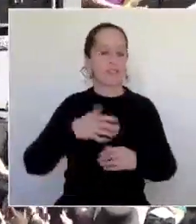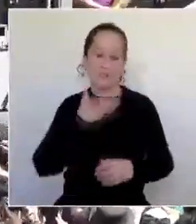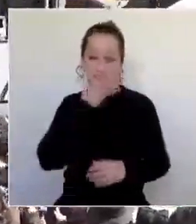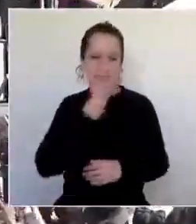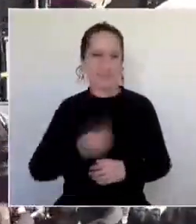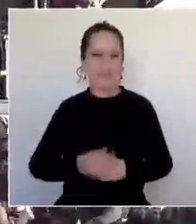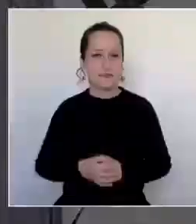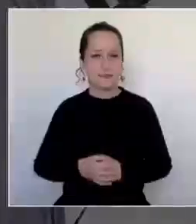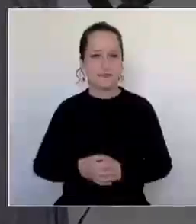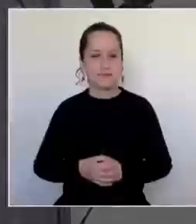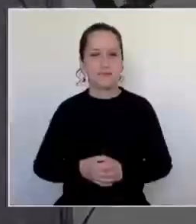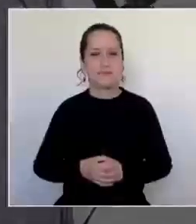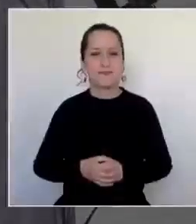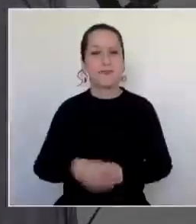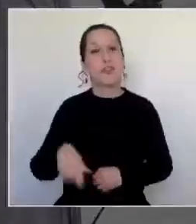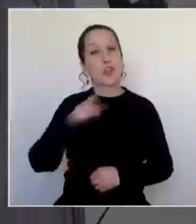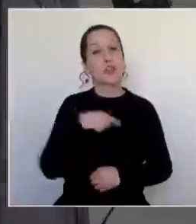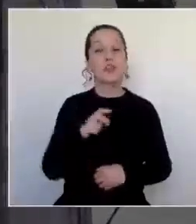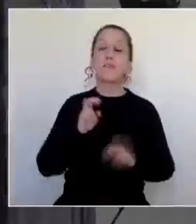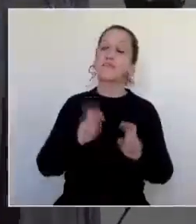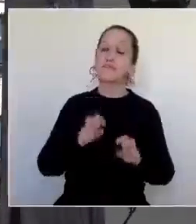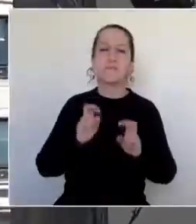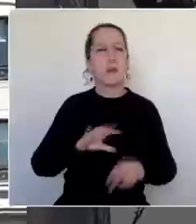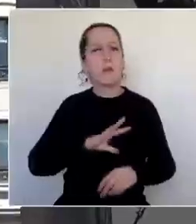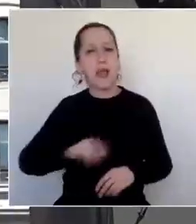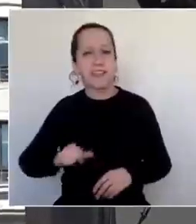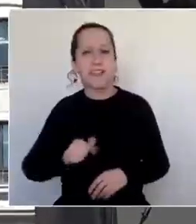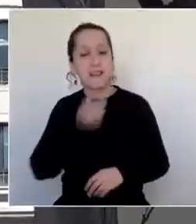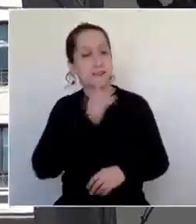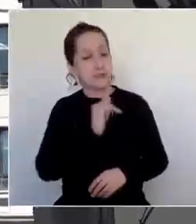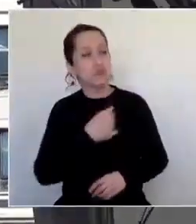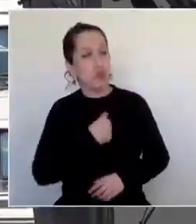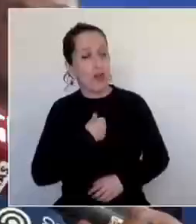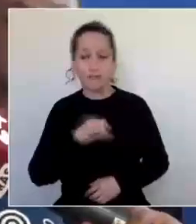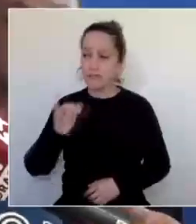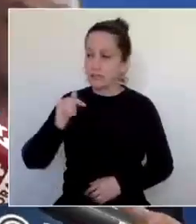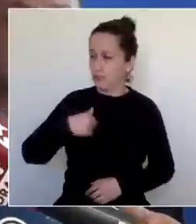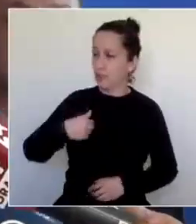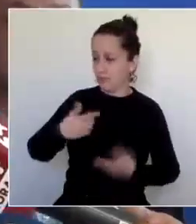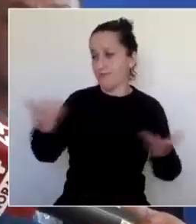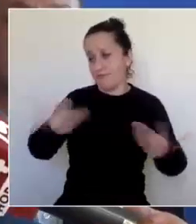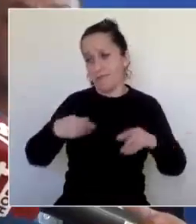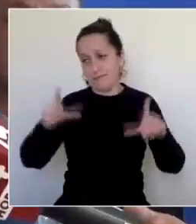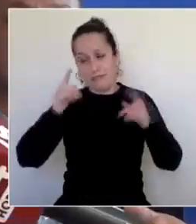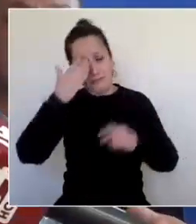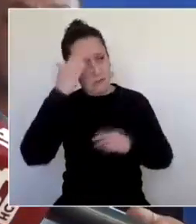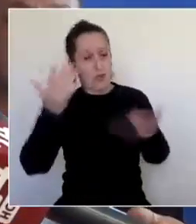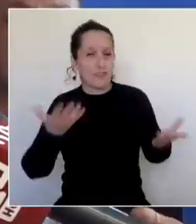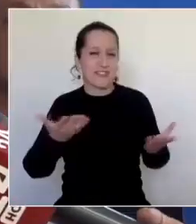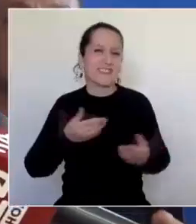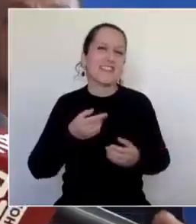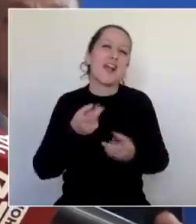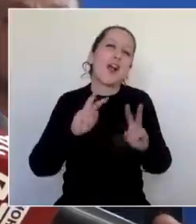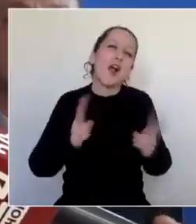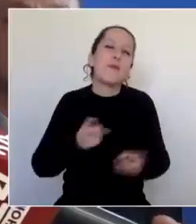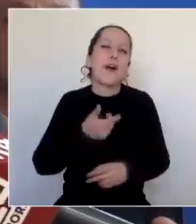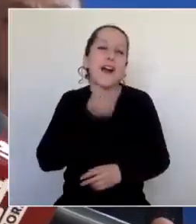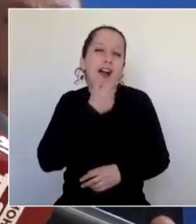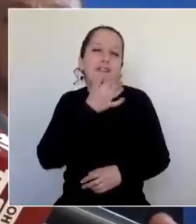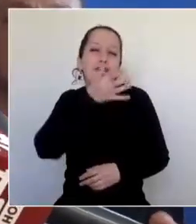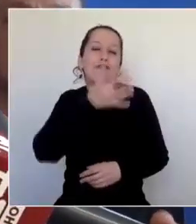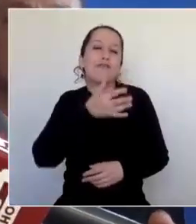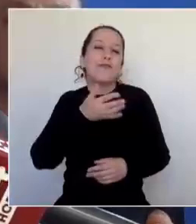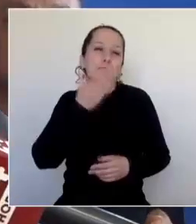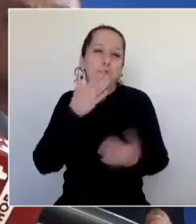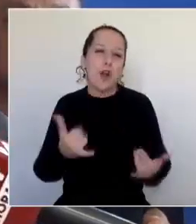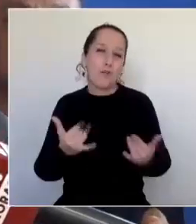íbamos con Titae pasando por la plaza, de repente decíamos, sí, soy yo, soy yo, sí, soy tan famoso. Era como una broma que teníamos.